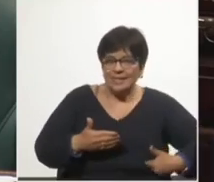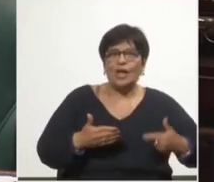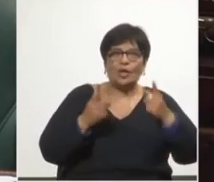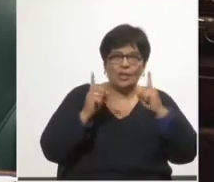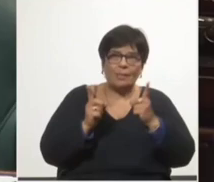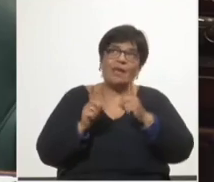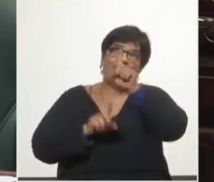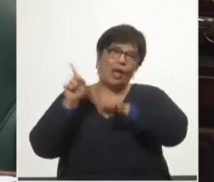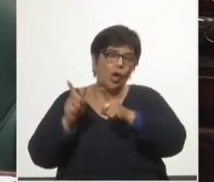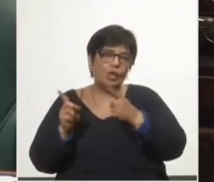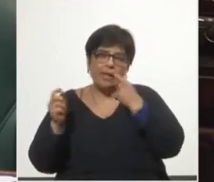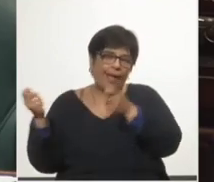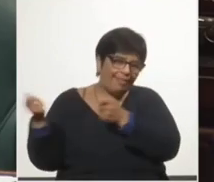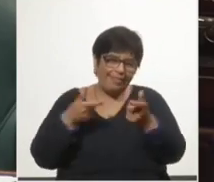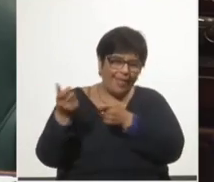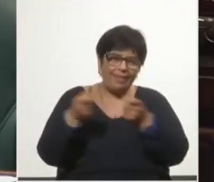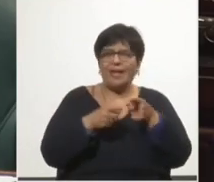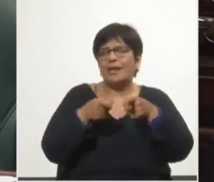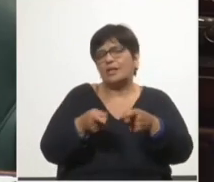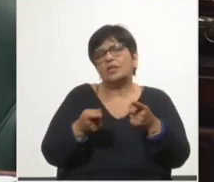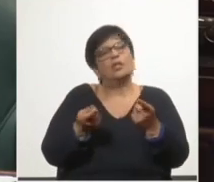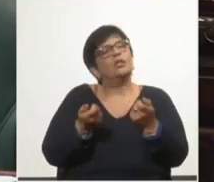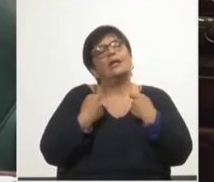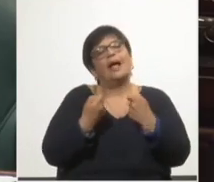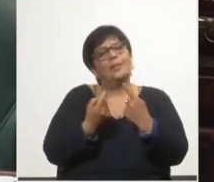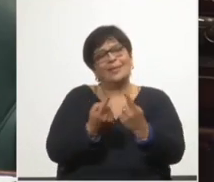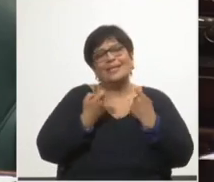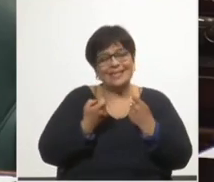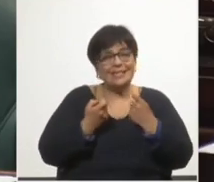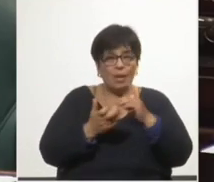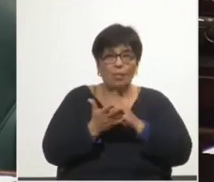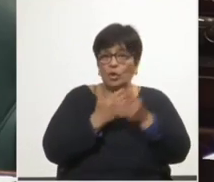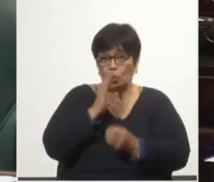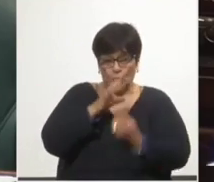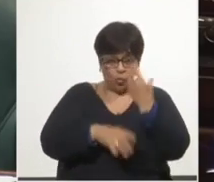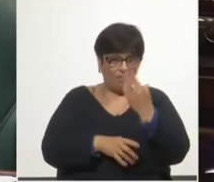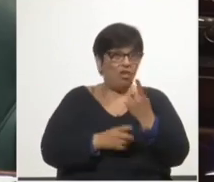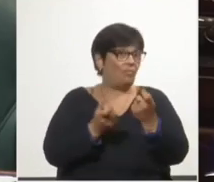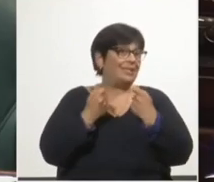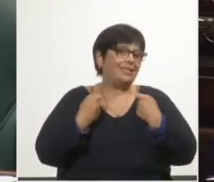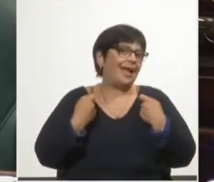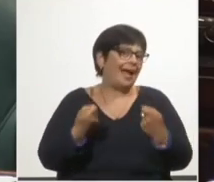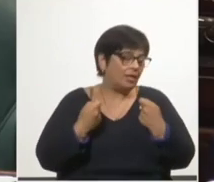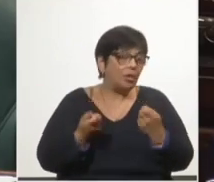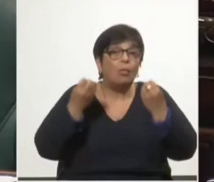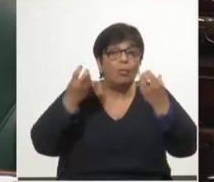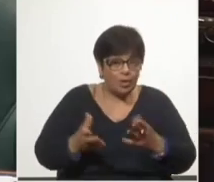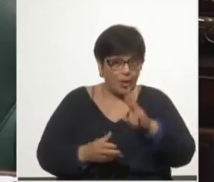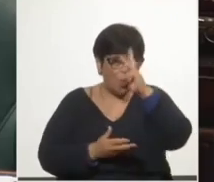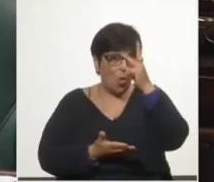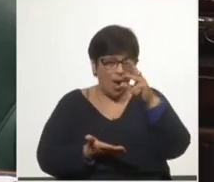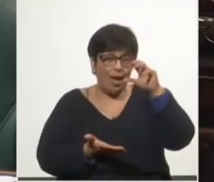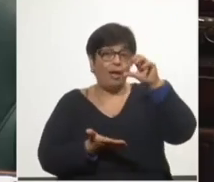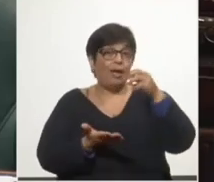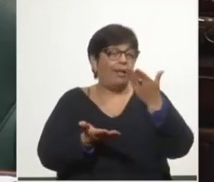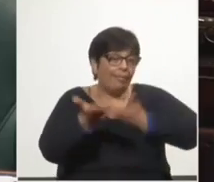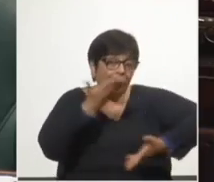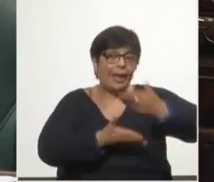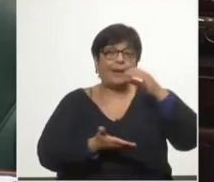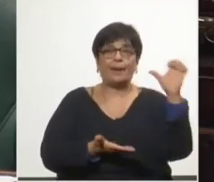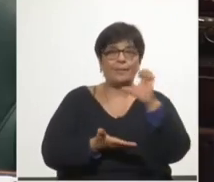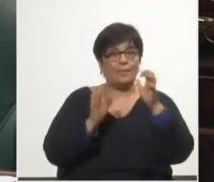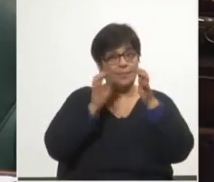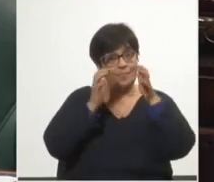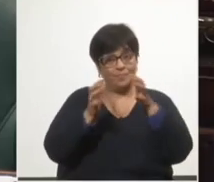conocimiento. Pero ello requiere recursos. Un proyecto innovador es dinero porque el país comparte con las empresas el